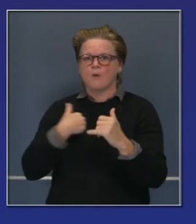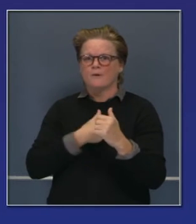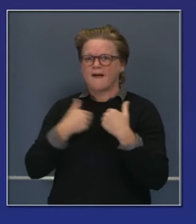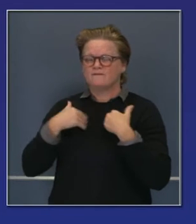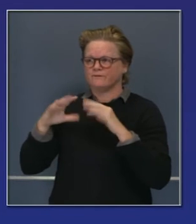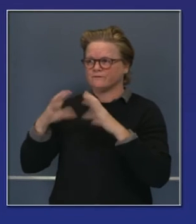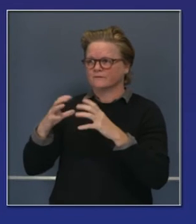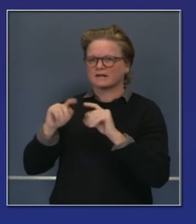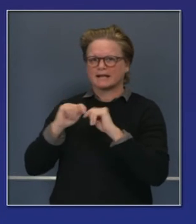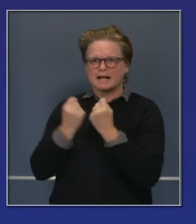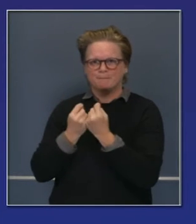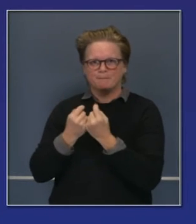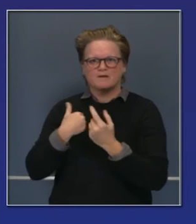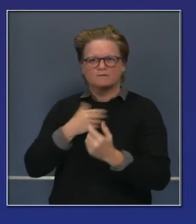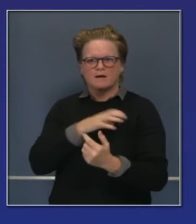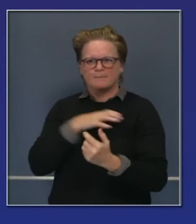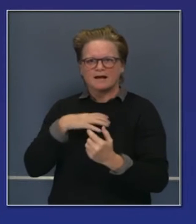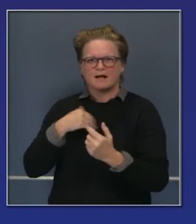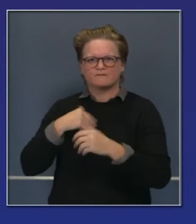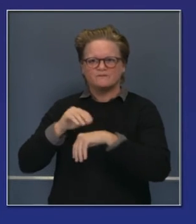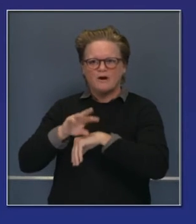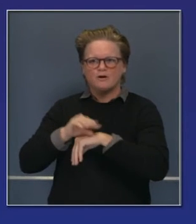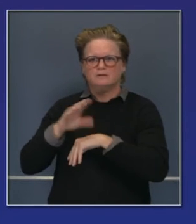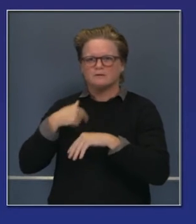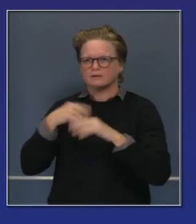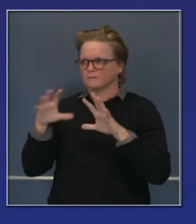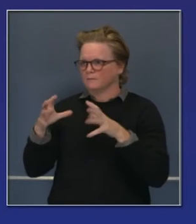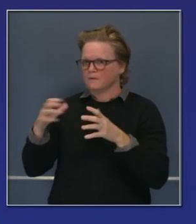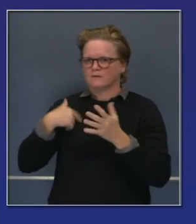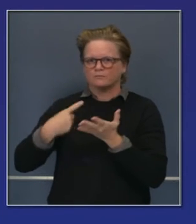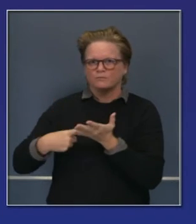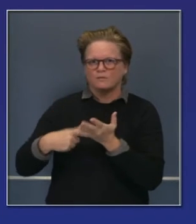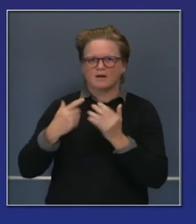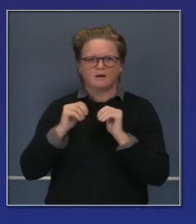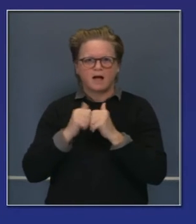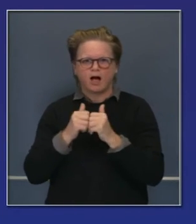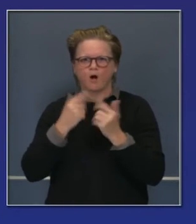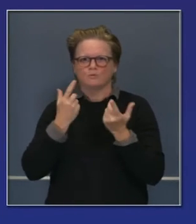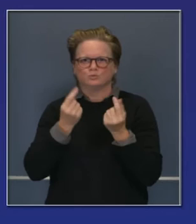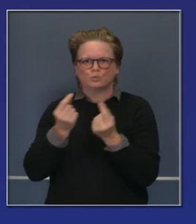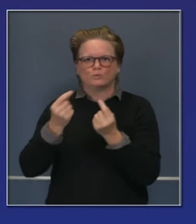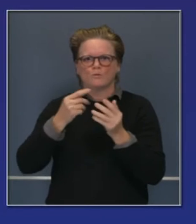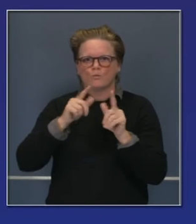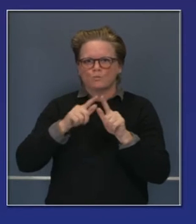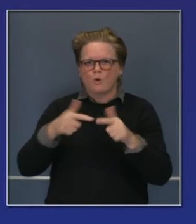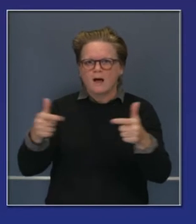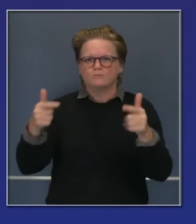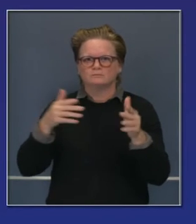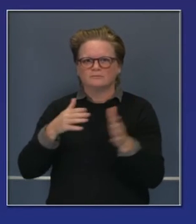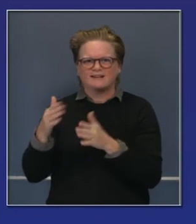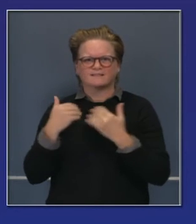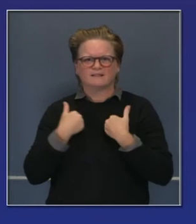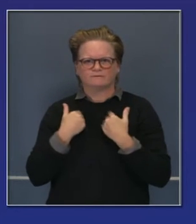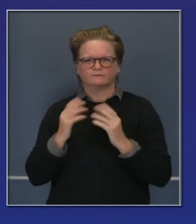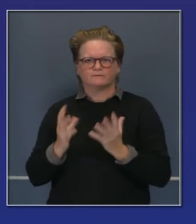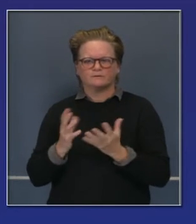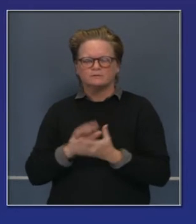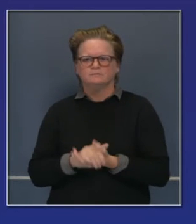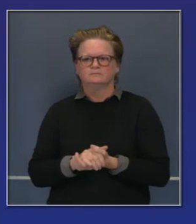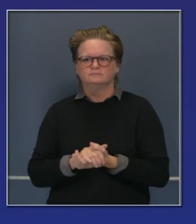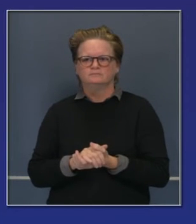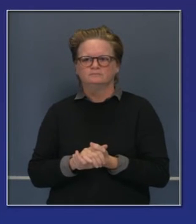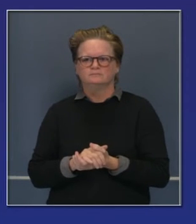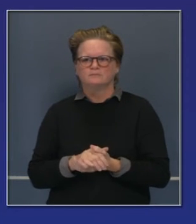el occidente del país también se reúnen a nuestros esfuerzos para revisar la eficacia de estas vacunas. Y digo